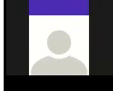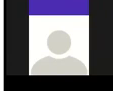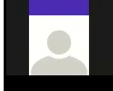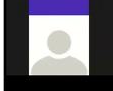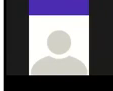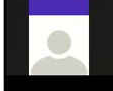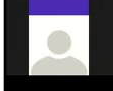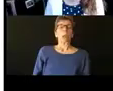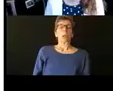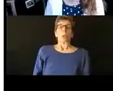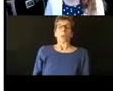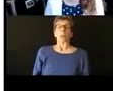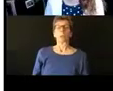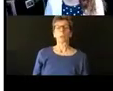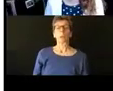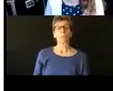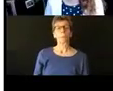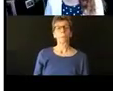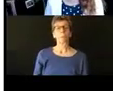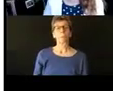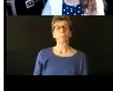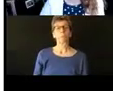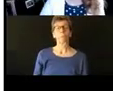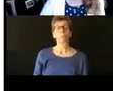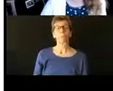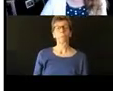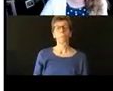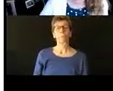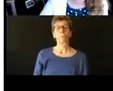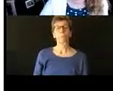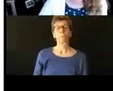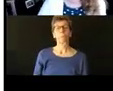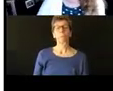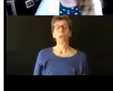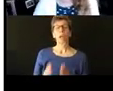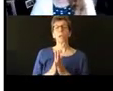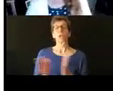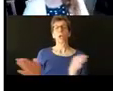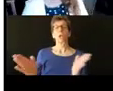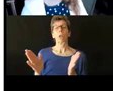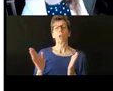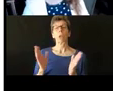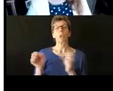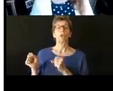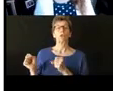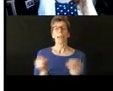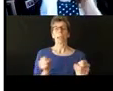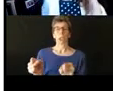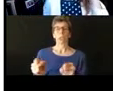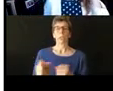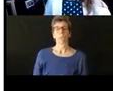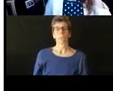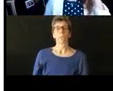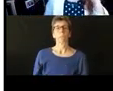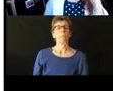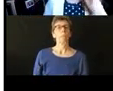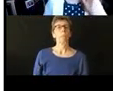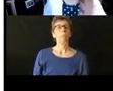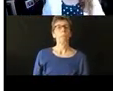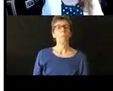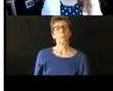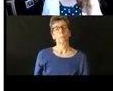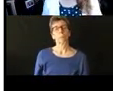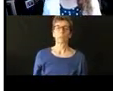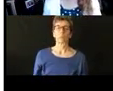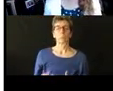entonces nada más aquí hay ciertas estrategias de intercesión en general y después vamos